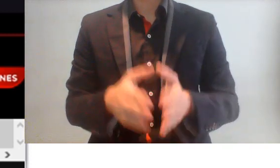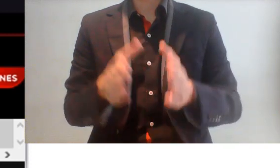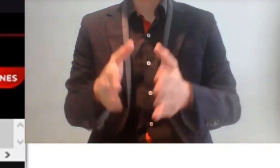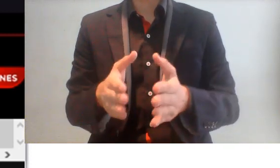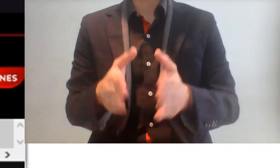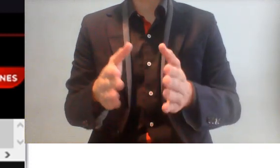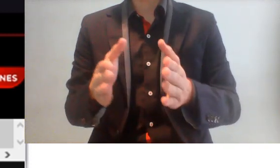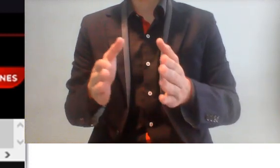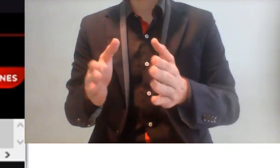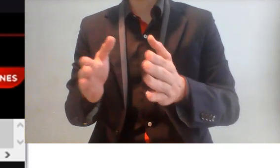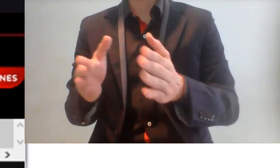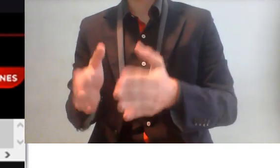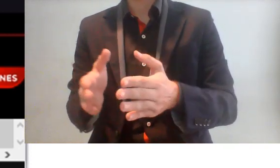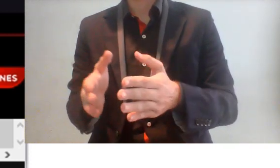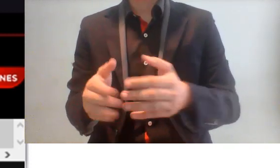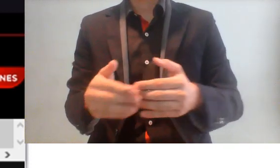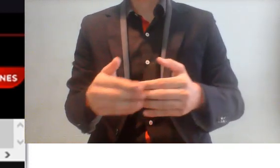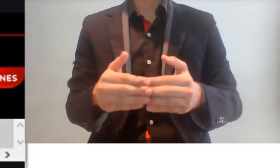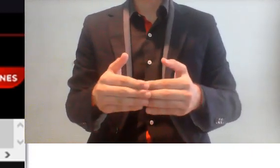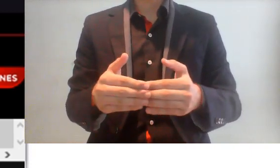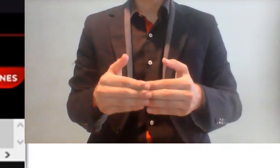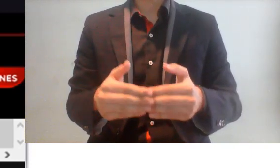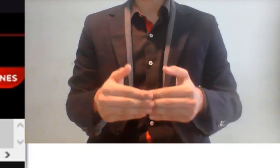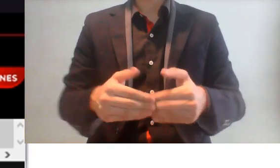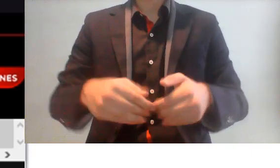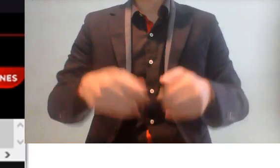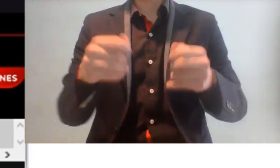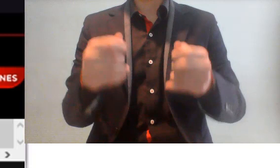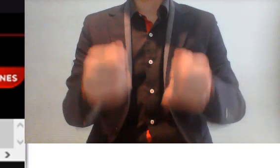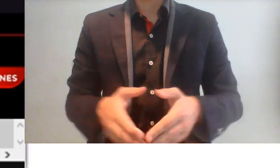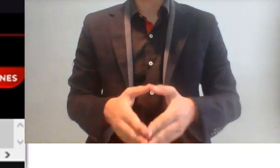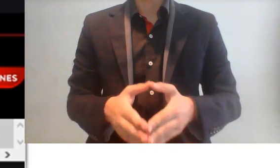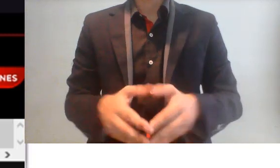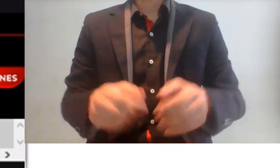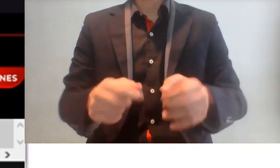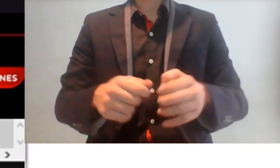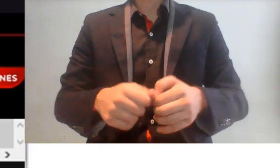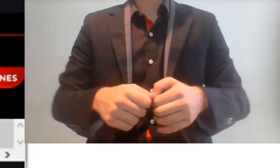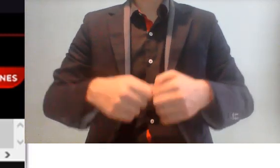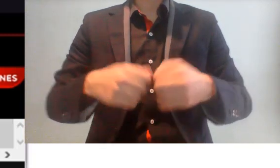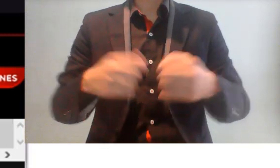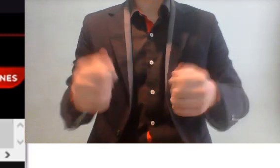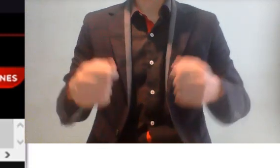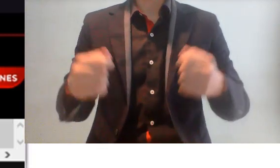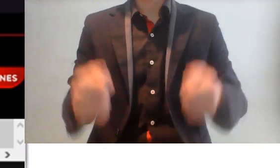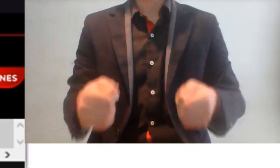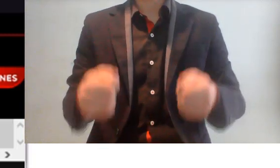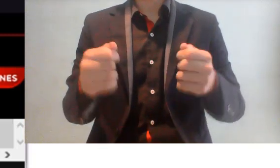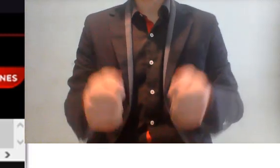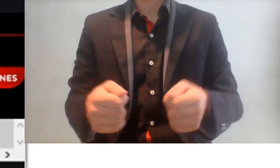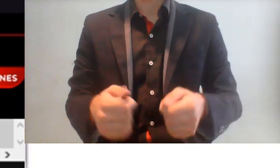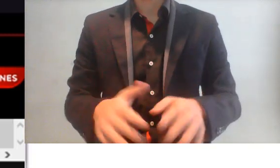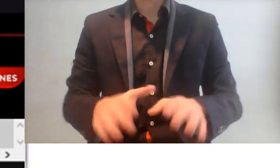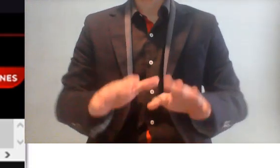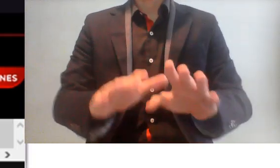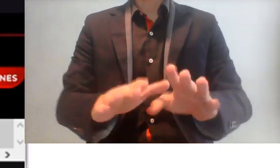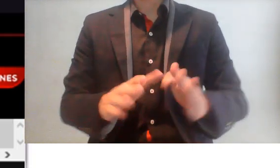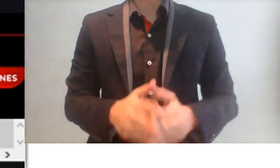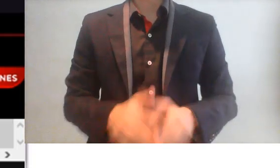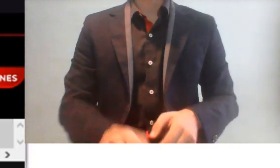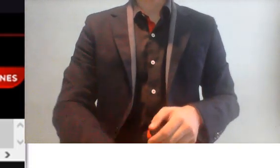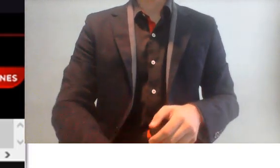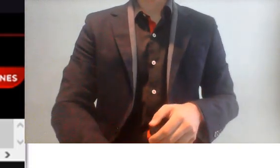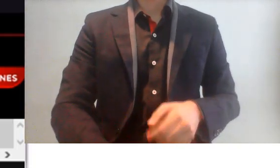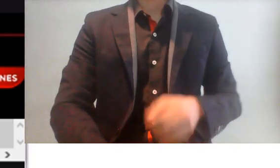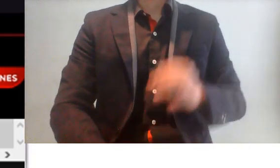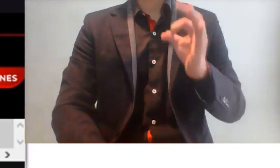.436.000 pesos. Lo que estamos viendo es que en fideicomisos supera drásticamente el presupuesto. Pero